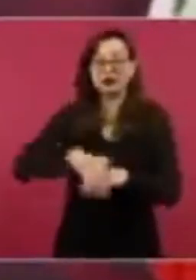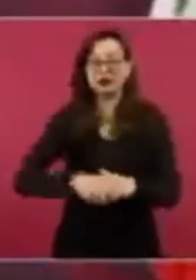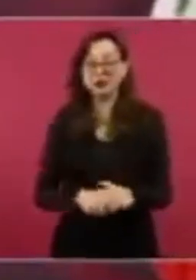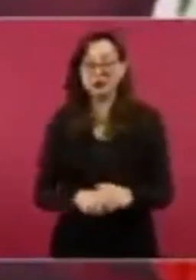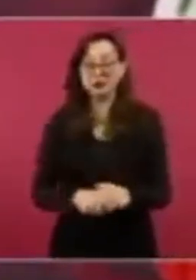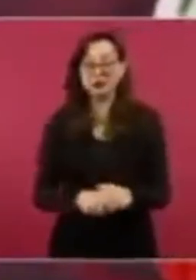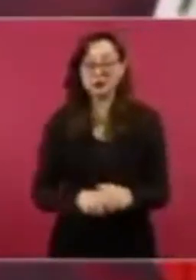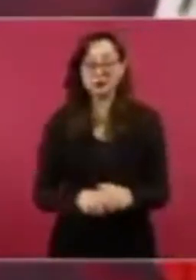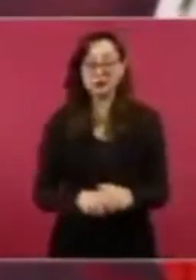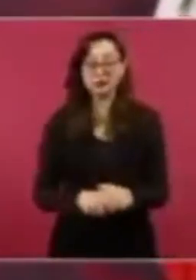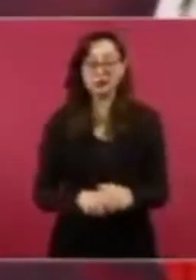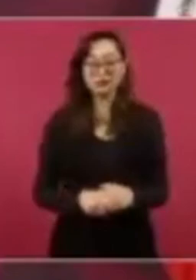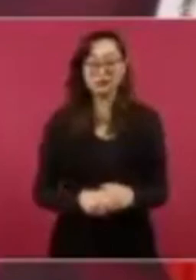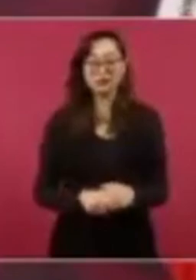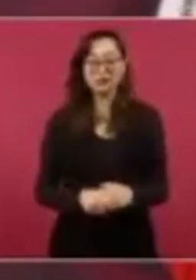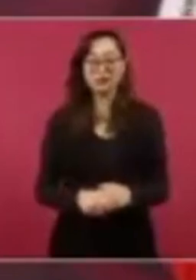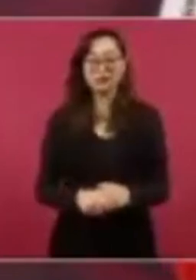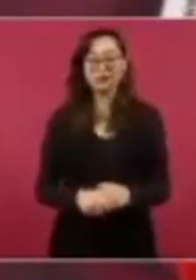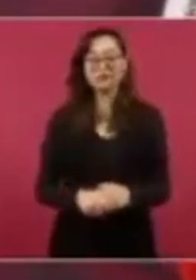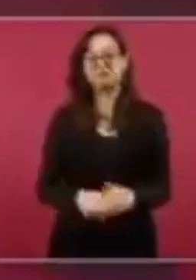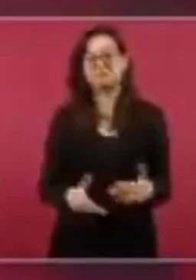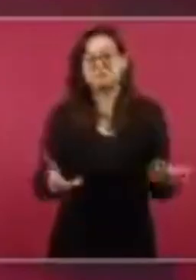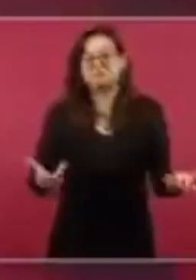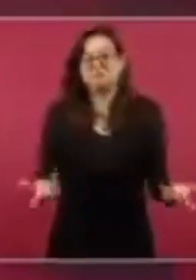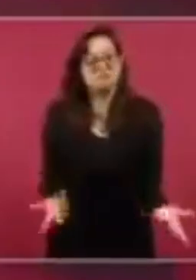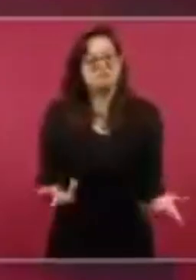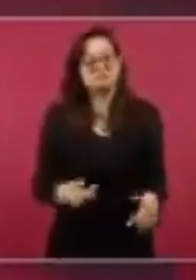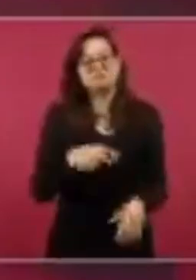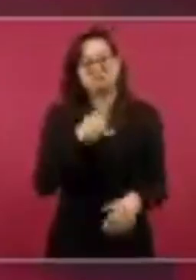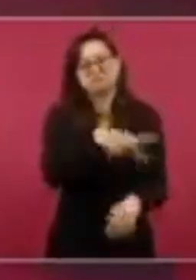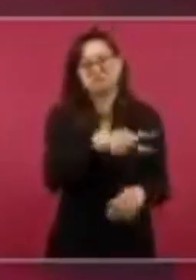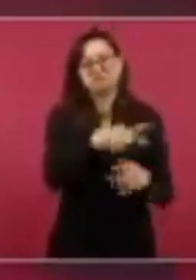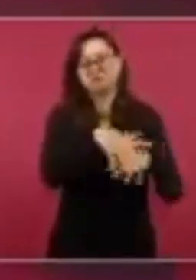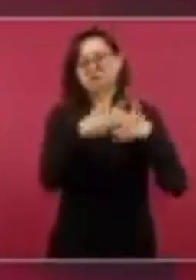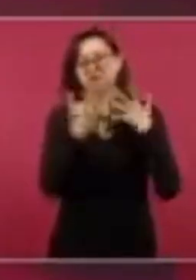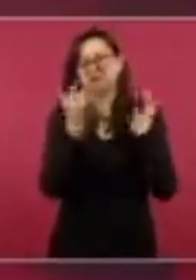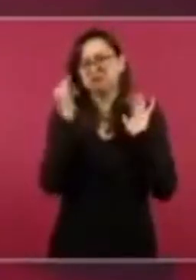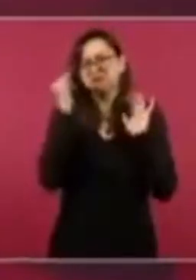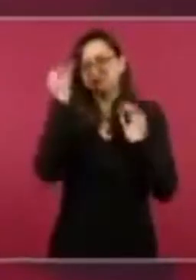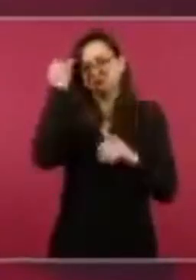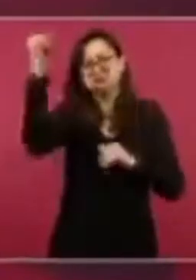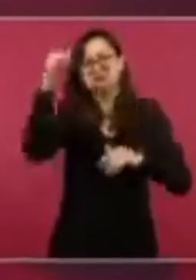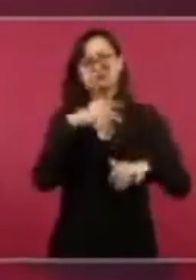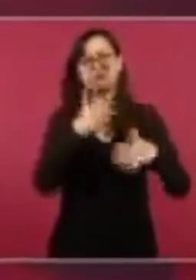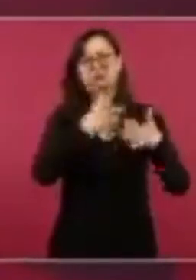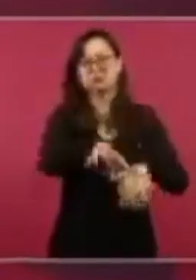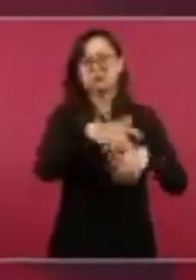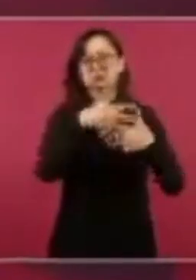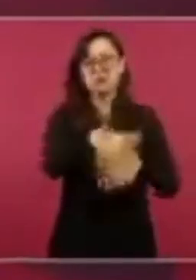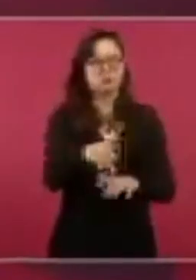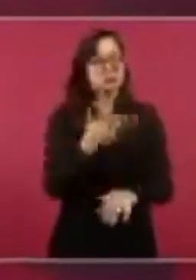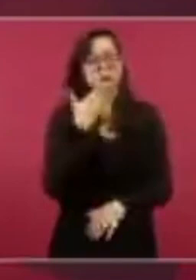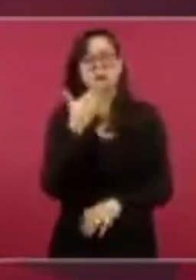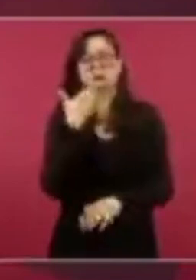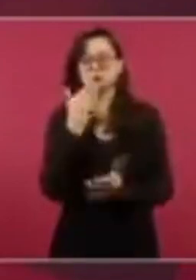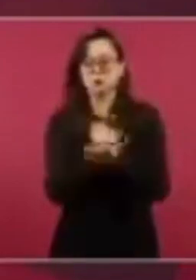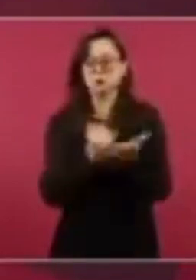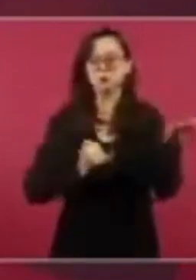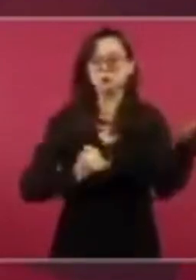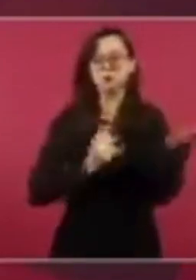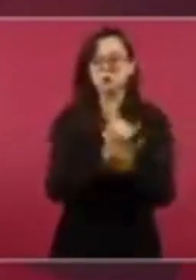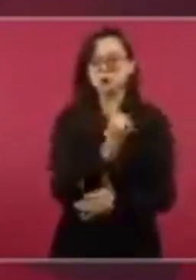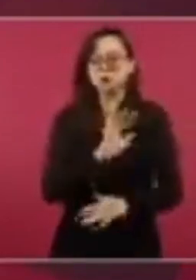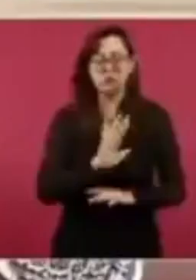Y pues tienen todo el derecho de manifestarse, ayer afortunadamente hubo saldo blanco,